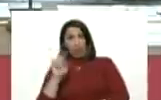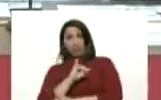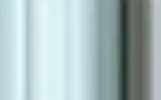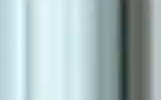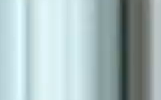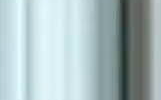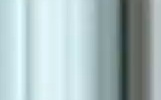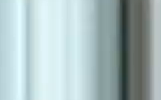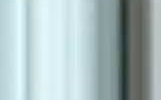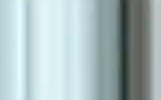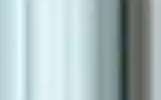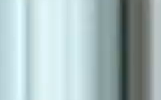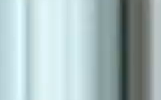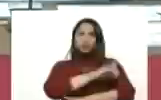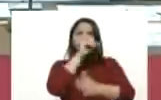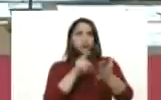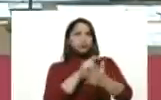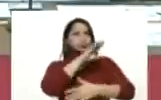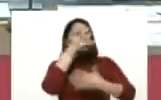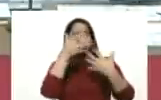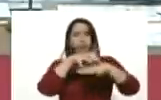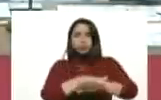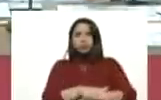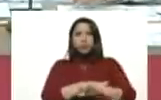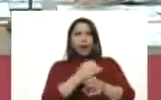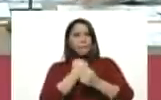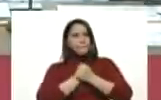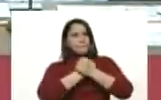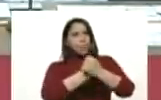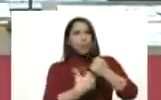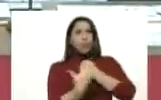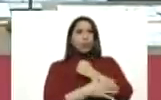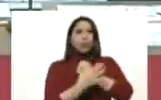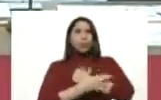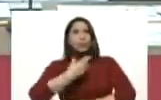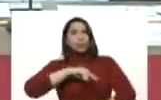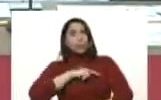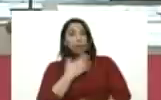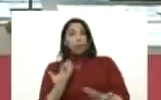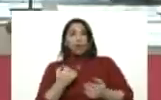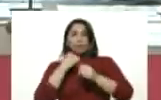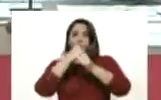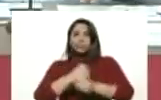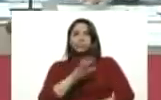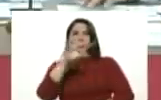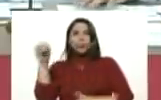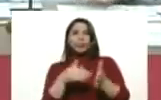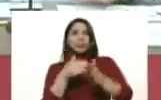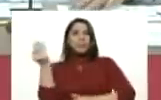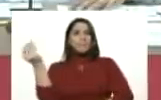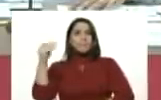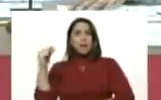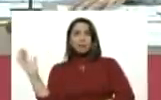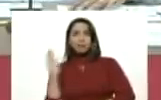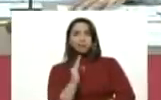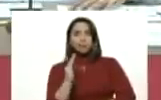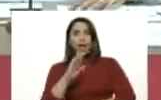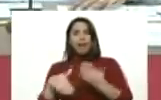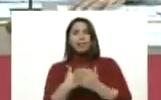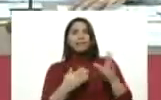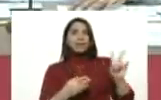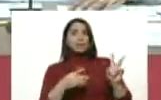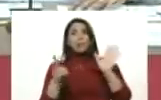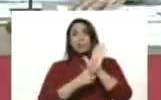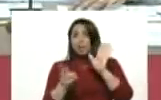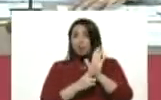llegado integralmente, integralmente, con amor y estamos esperando 50 mil más. Esa es la verdad